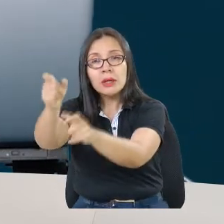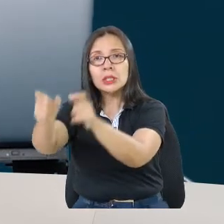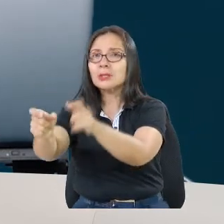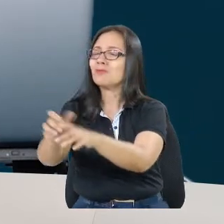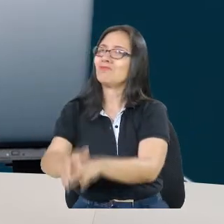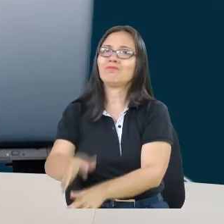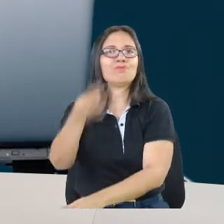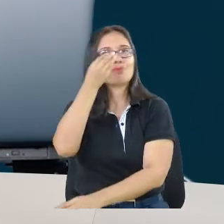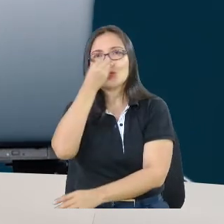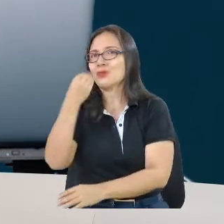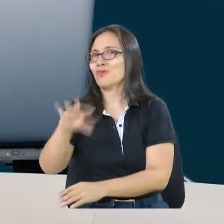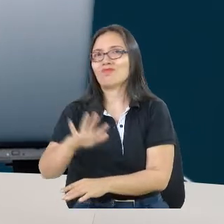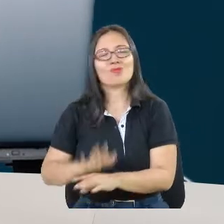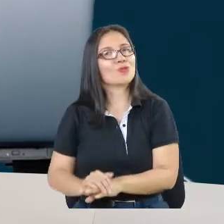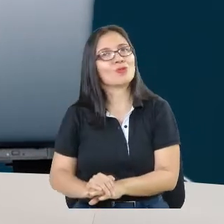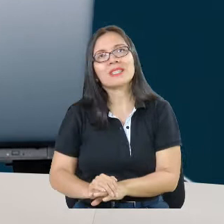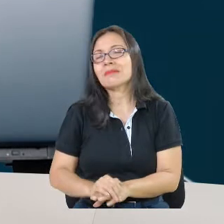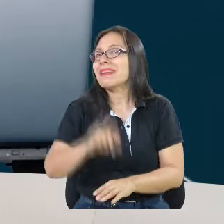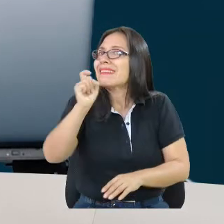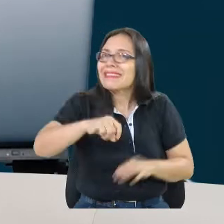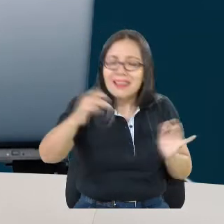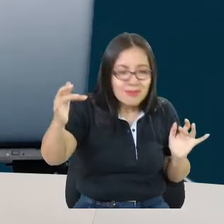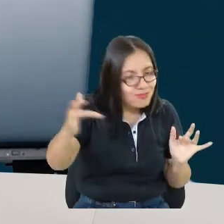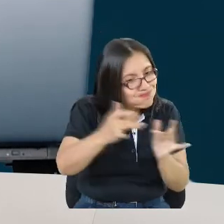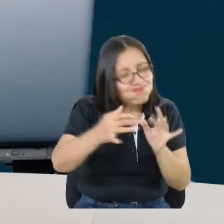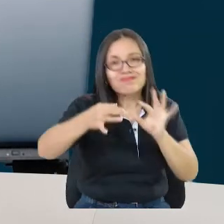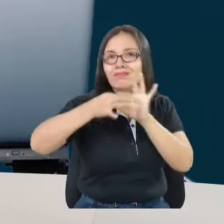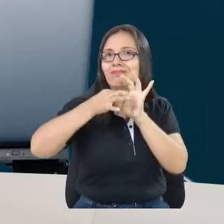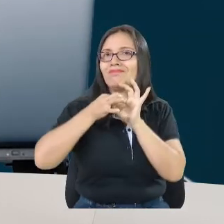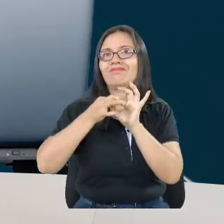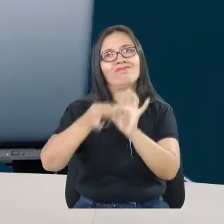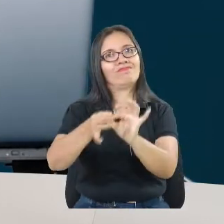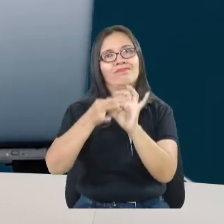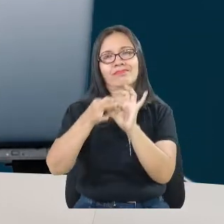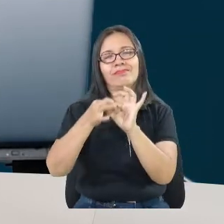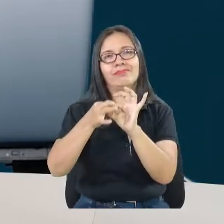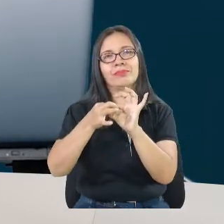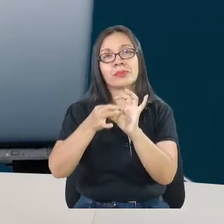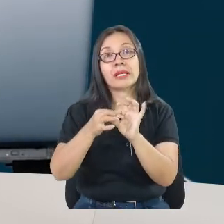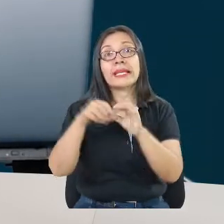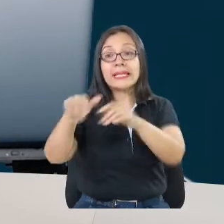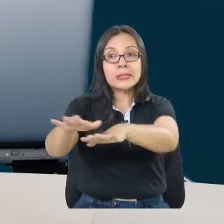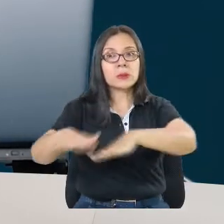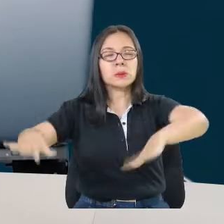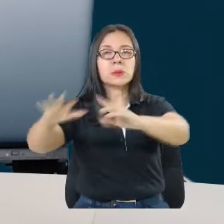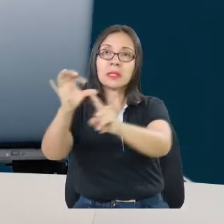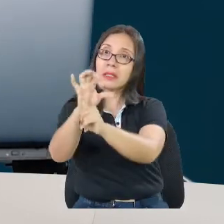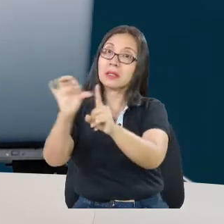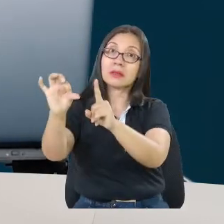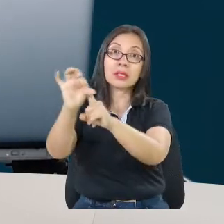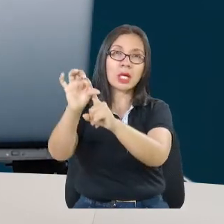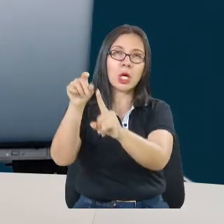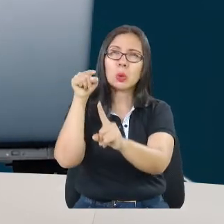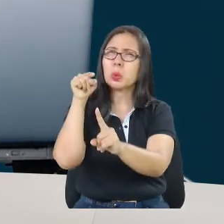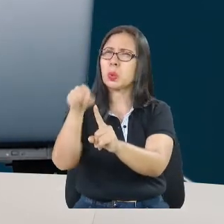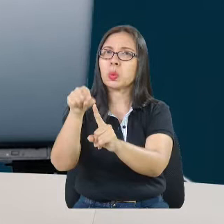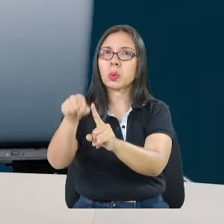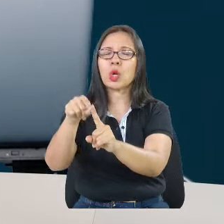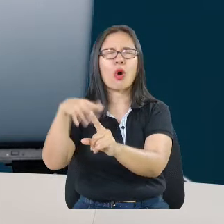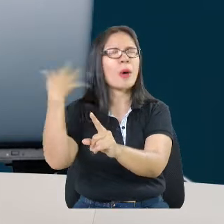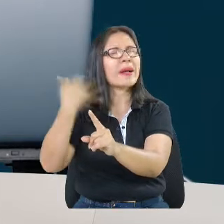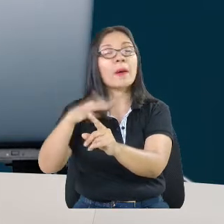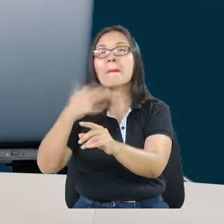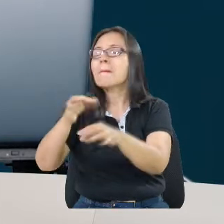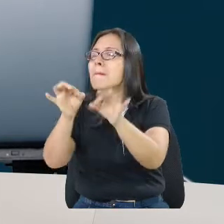sincronidad con ellos. Y en ese sentido pues la sociedad y territorio es digamos a lo que más le